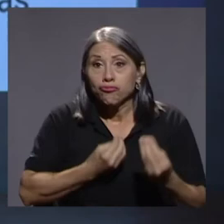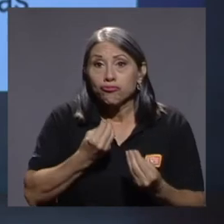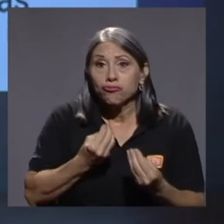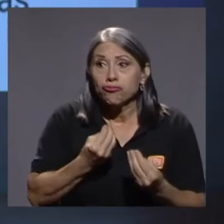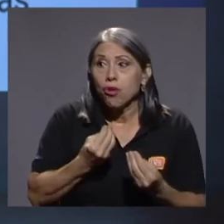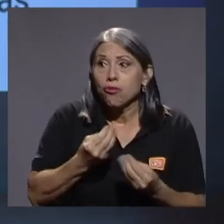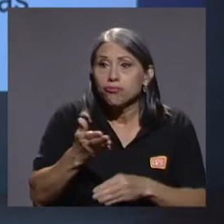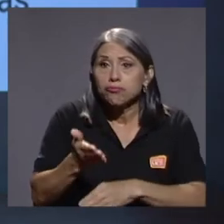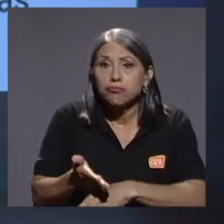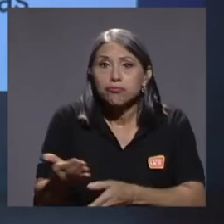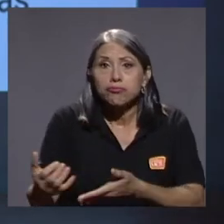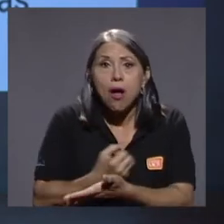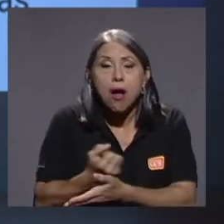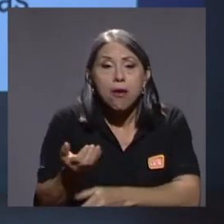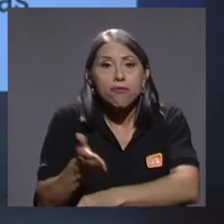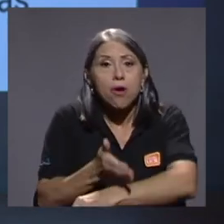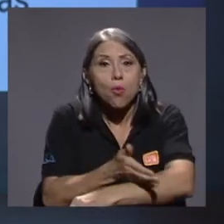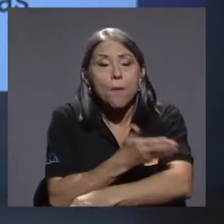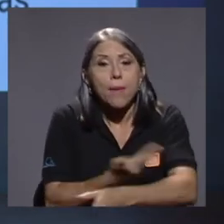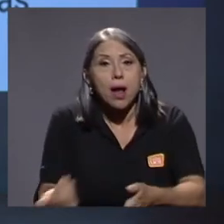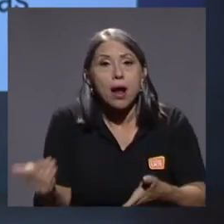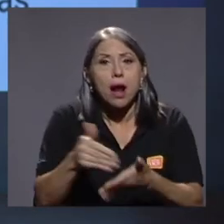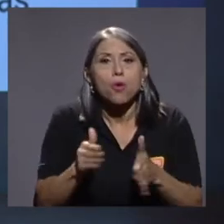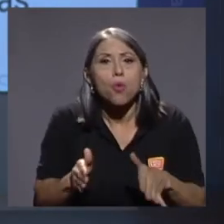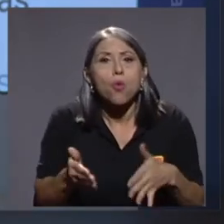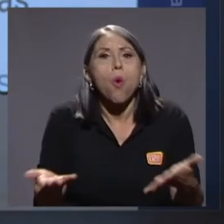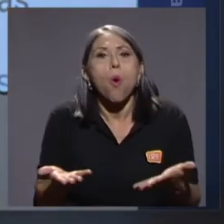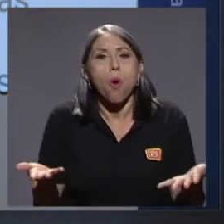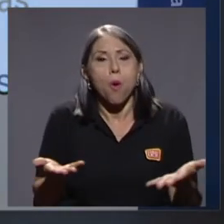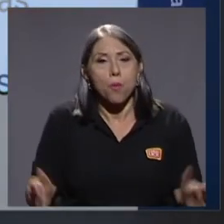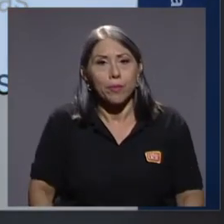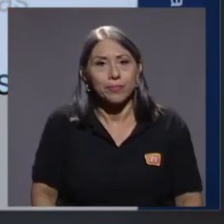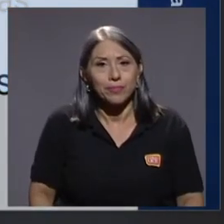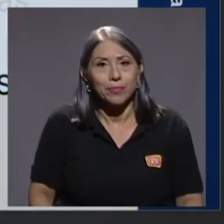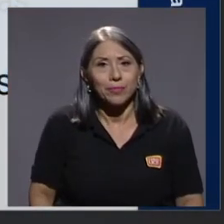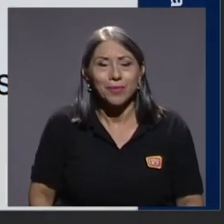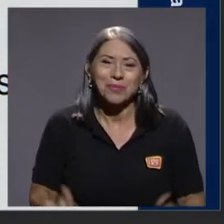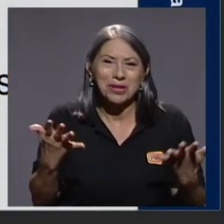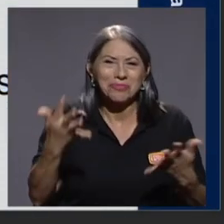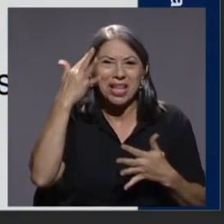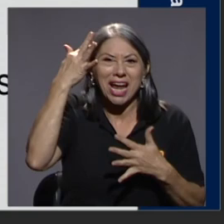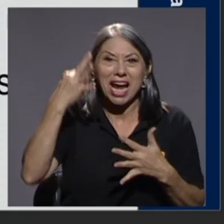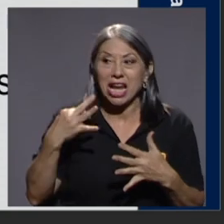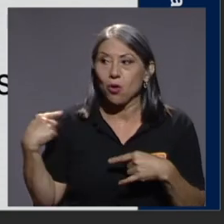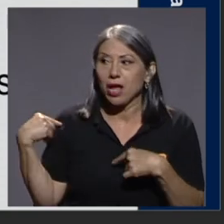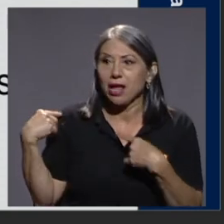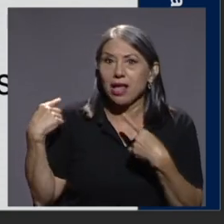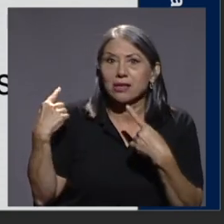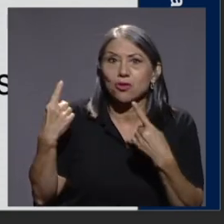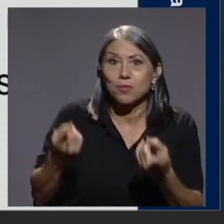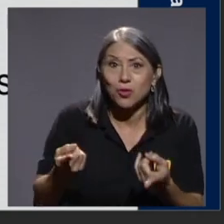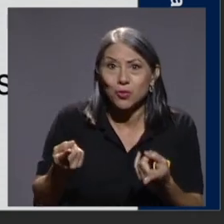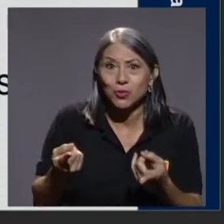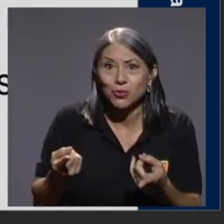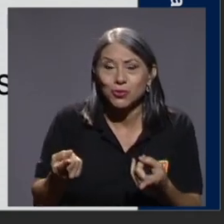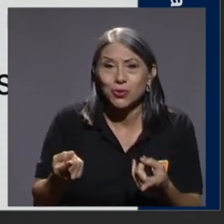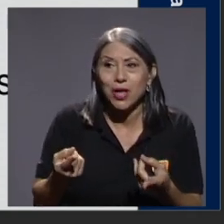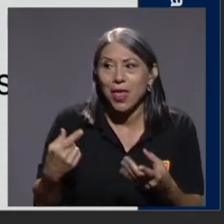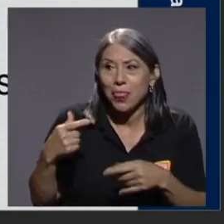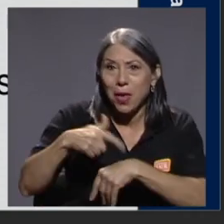recuperar. Bueno, en estos minutos creo que nos han quedado mucho más preguntas que respuestas.